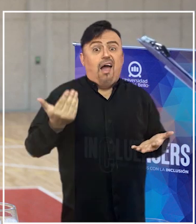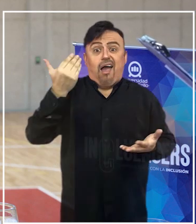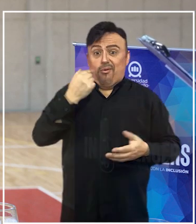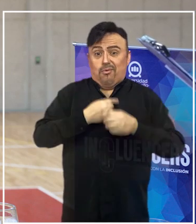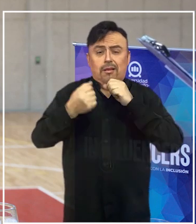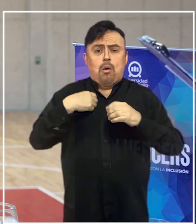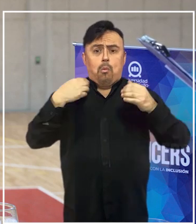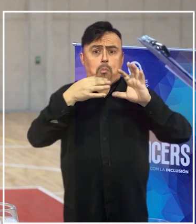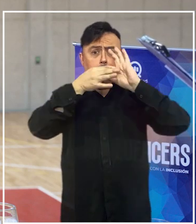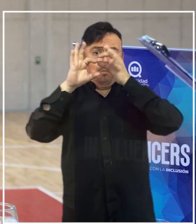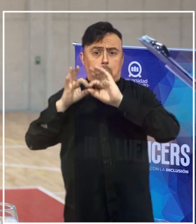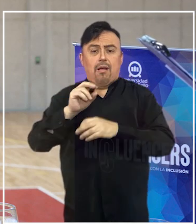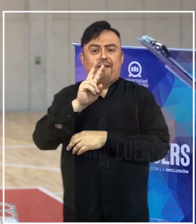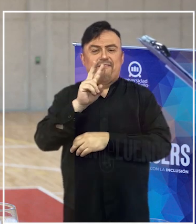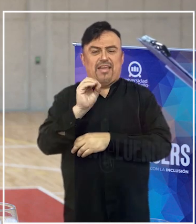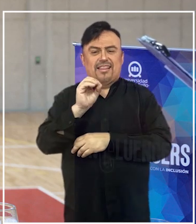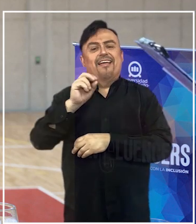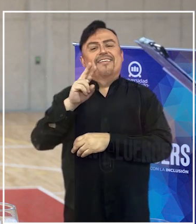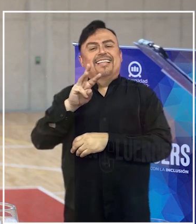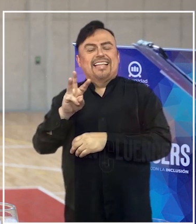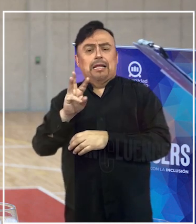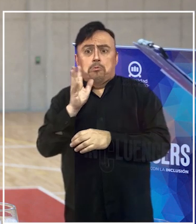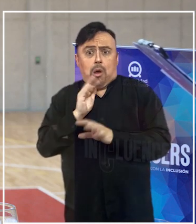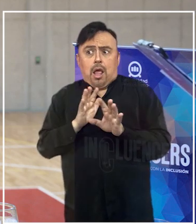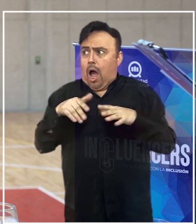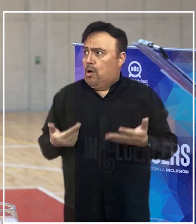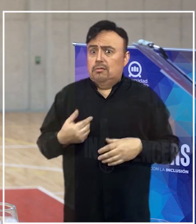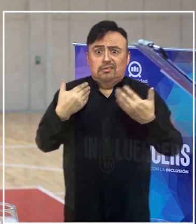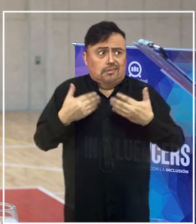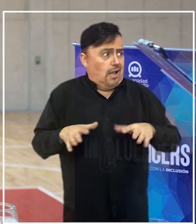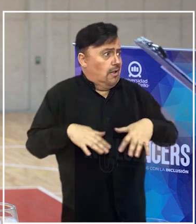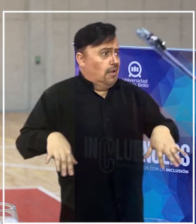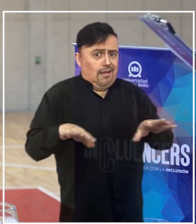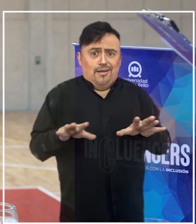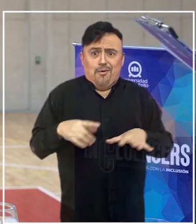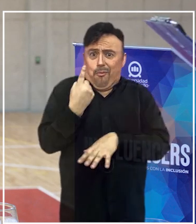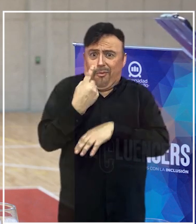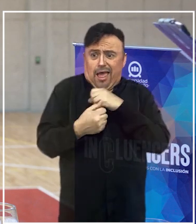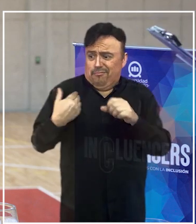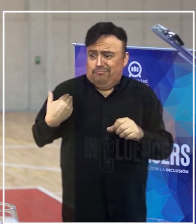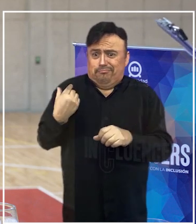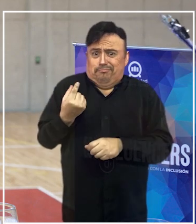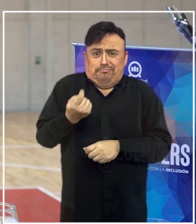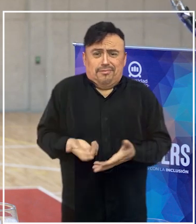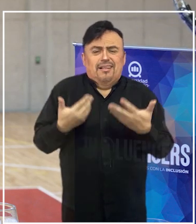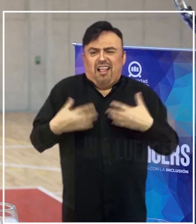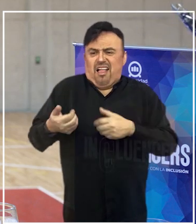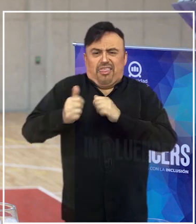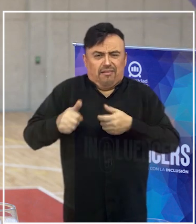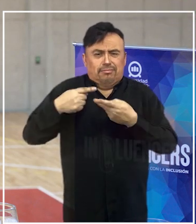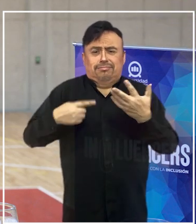pasado los Juegos, teníamos todo el desafío por delante. Bueno, hoy día tenemos todos los desafíos por delante. Tenemos